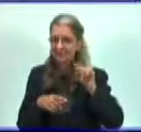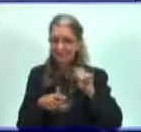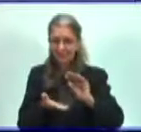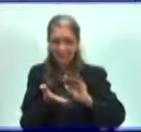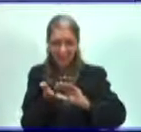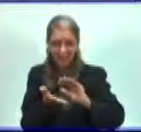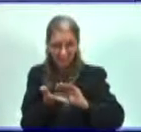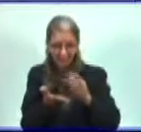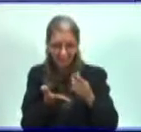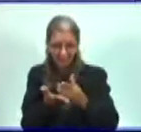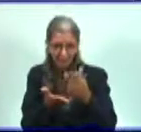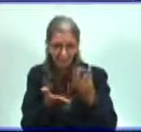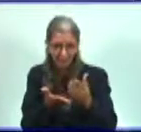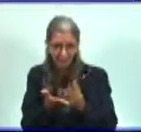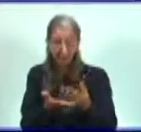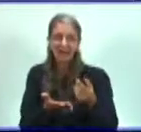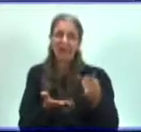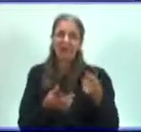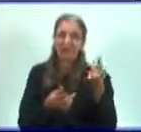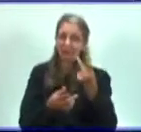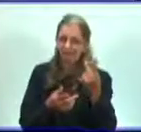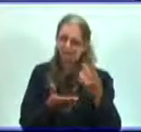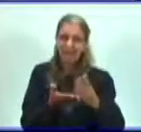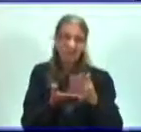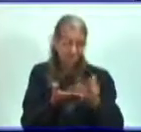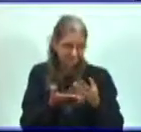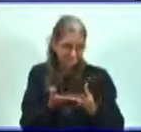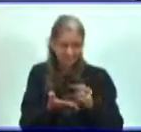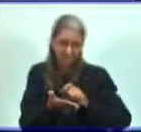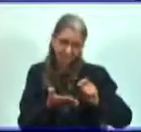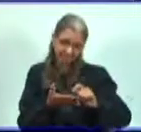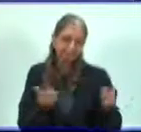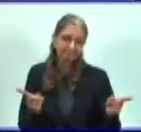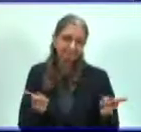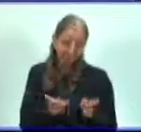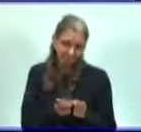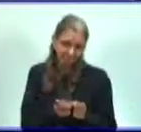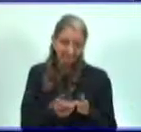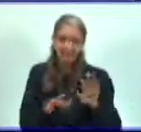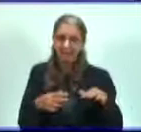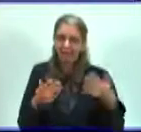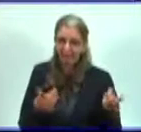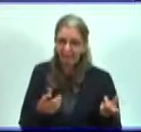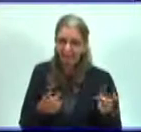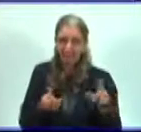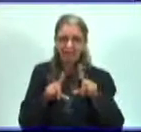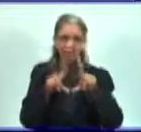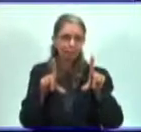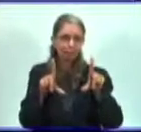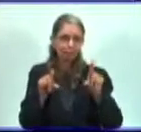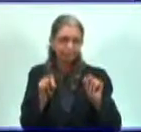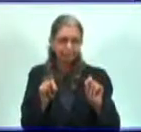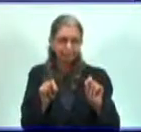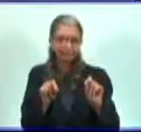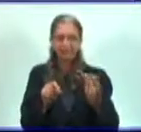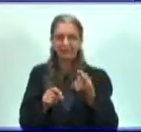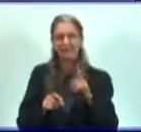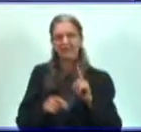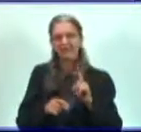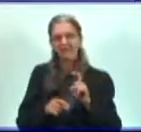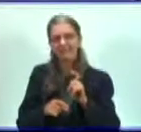libreta, resumir. Bueno, debes de dominar el concepto de virus. Tenemos que construir